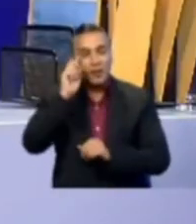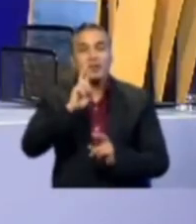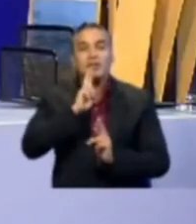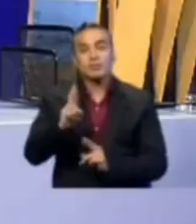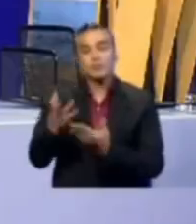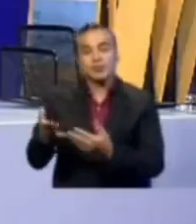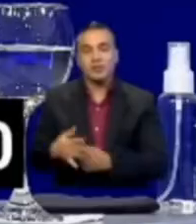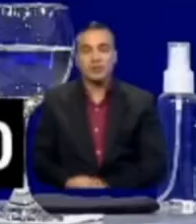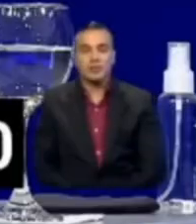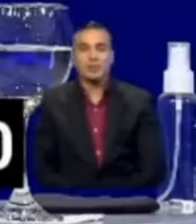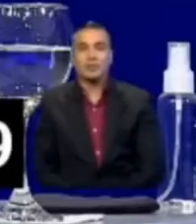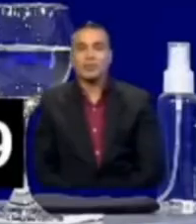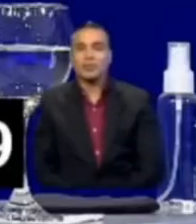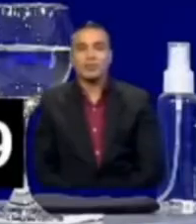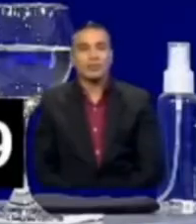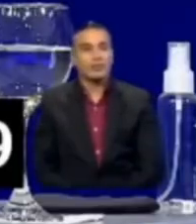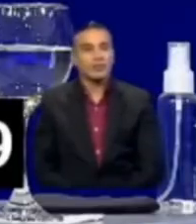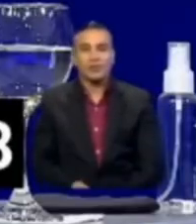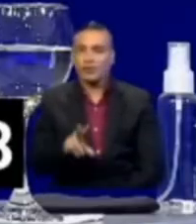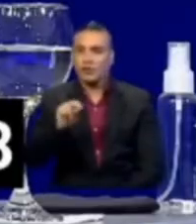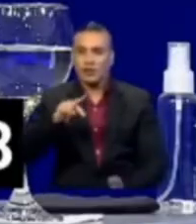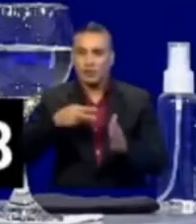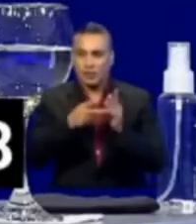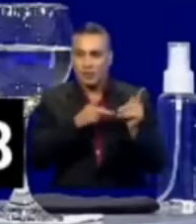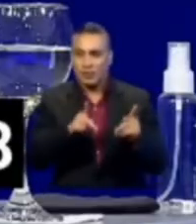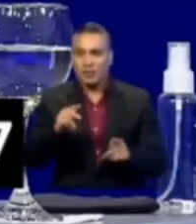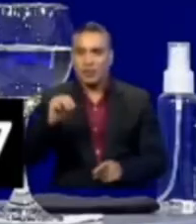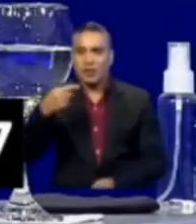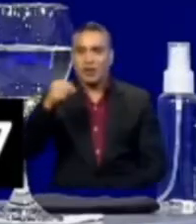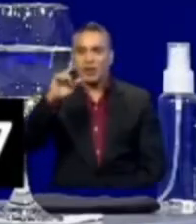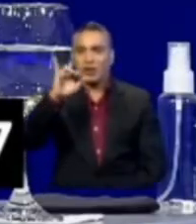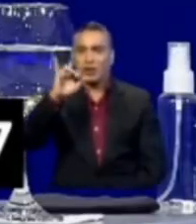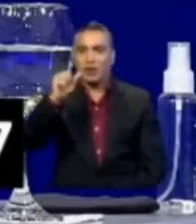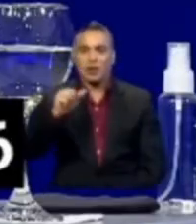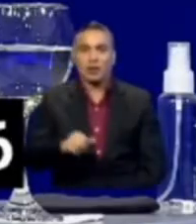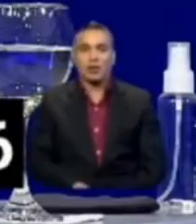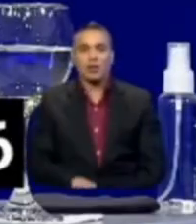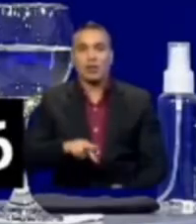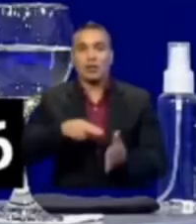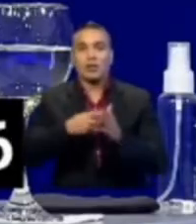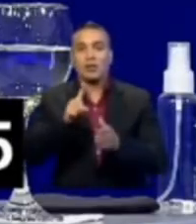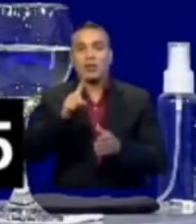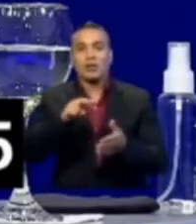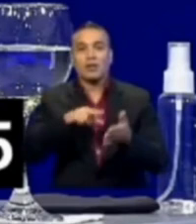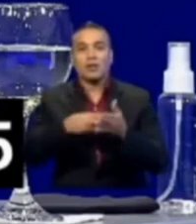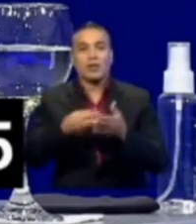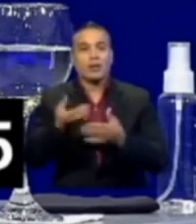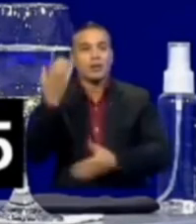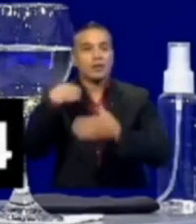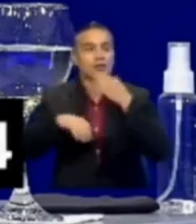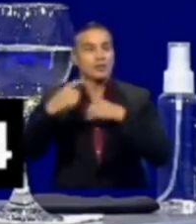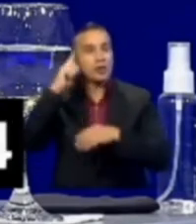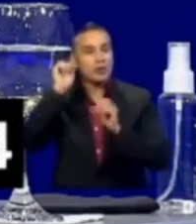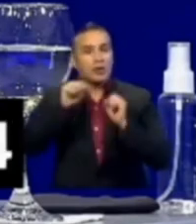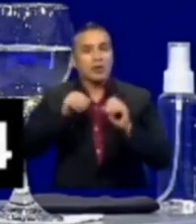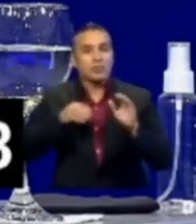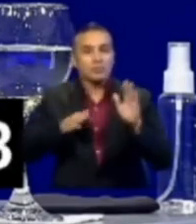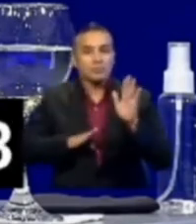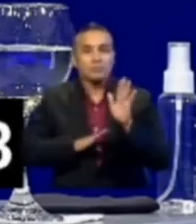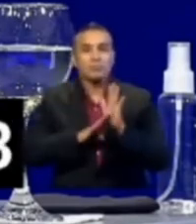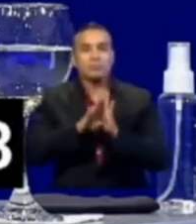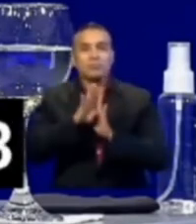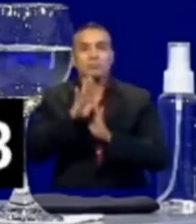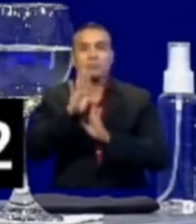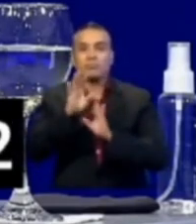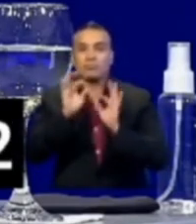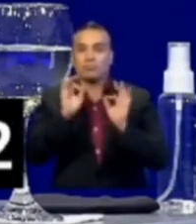contrarréplica. Veo que no sabe lo que es el protogolo de Nagoya. Es uno de los instrumentos del siglo XXI para poder ir a una explotación